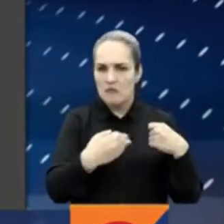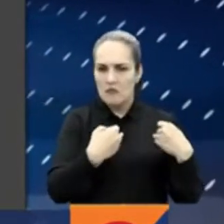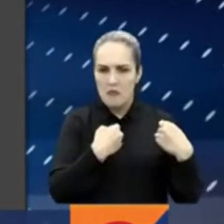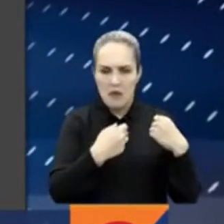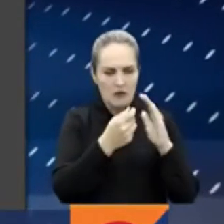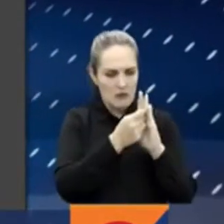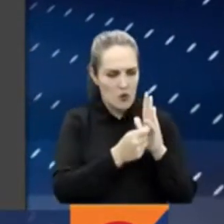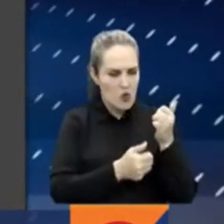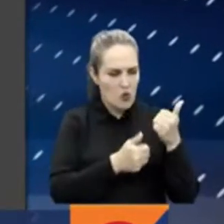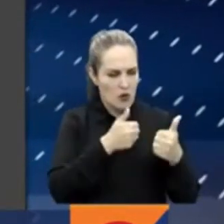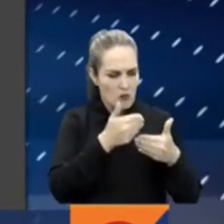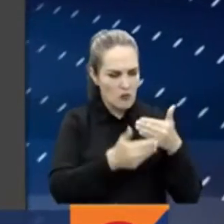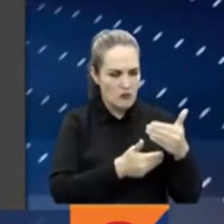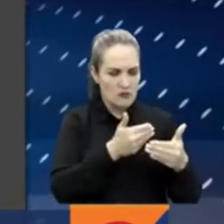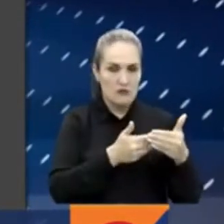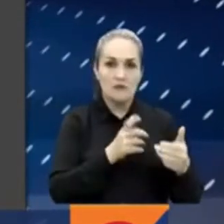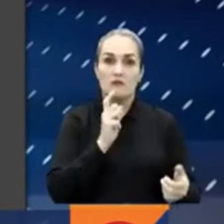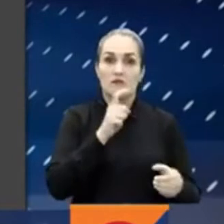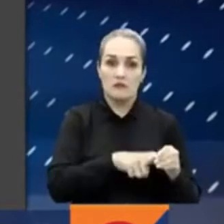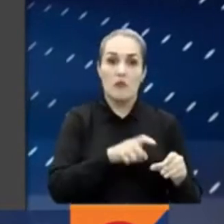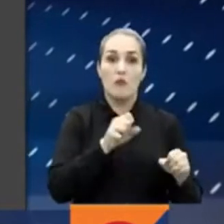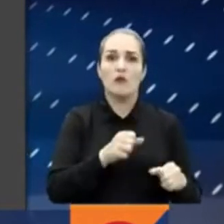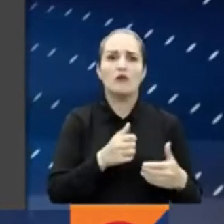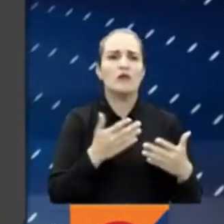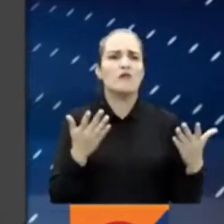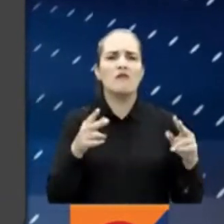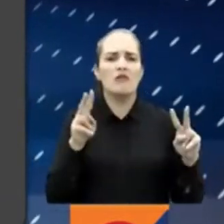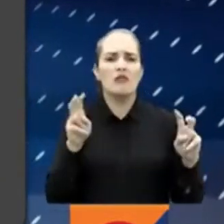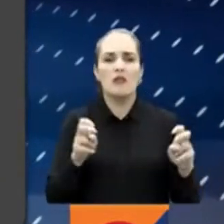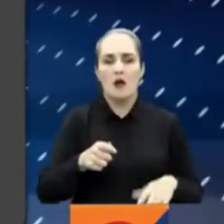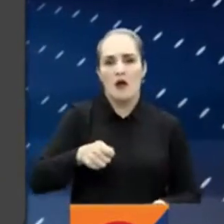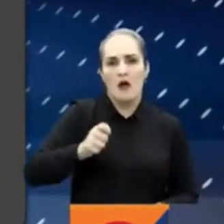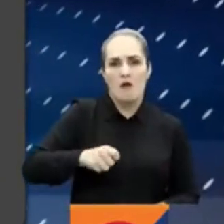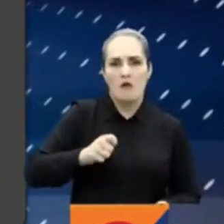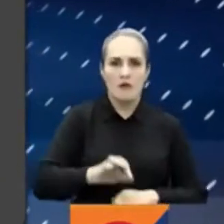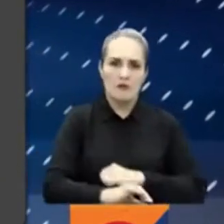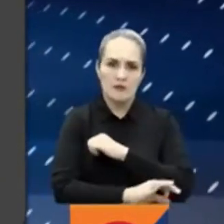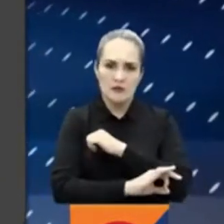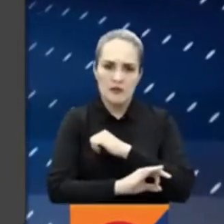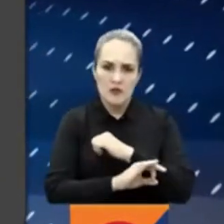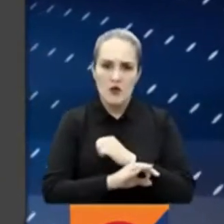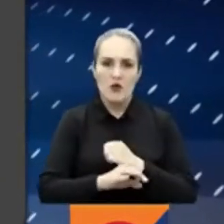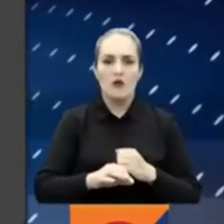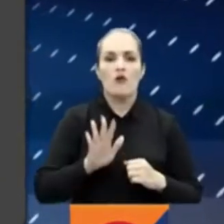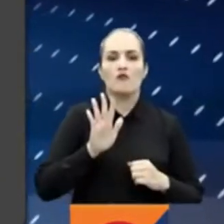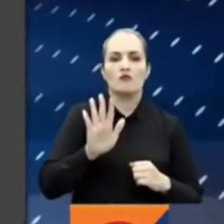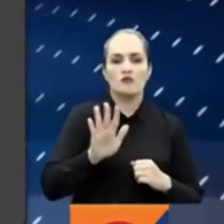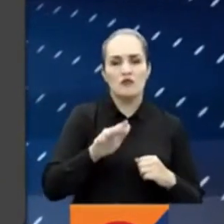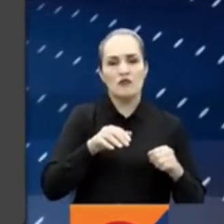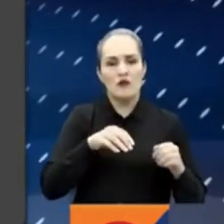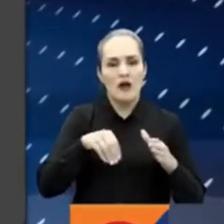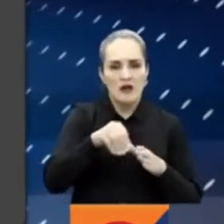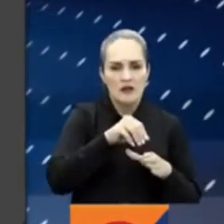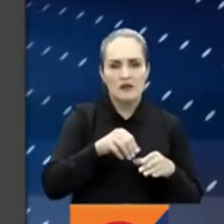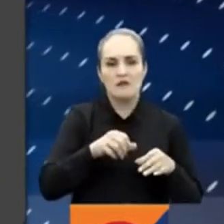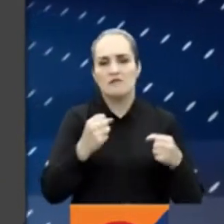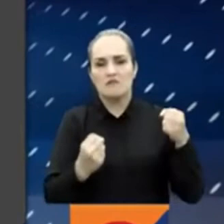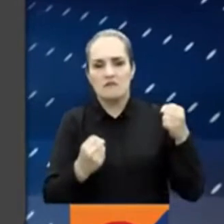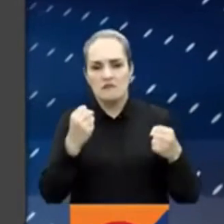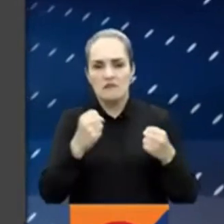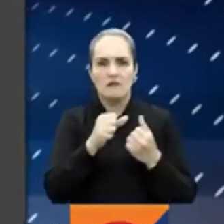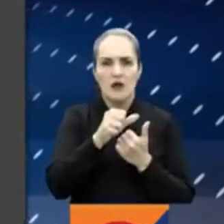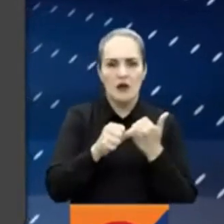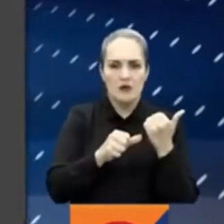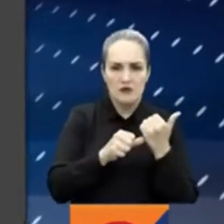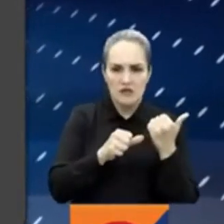requisitos de la convocatoria que tiene vacantes para abogados, psicólogos, jardineros, mensajeros, conductores, auxiliares de